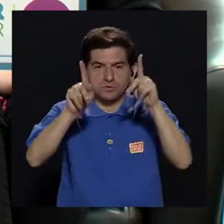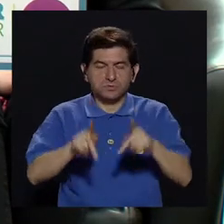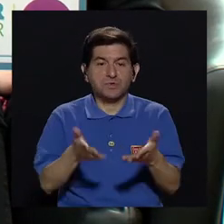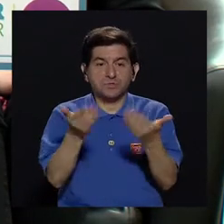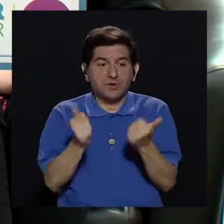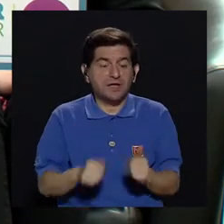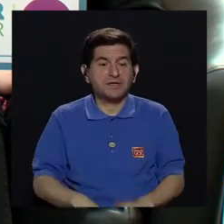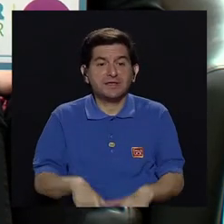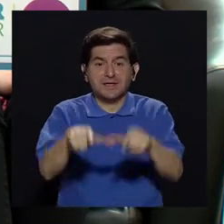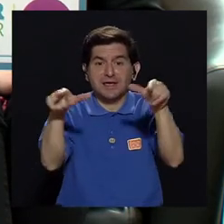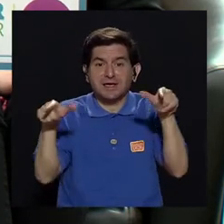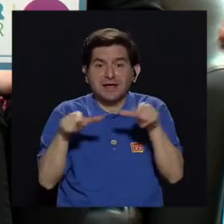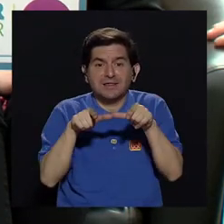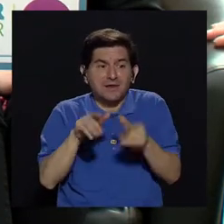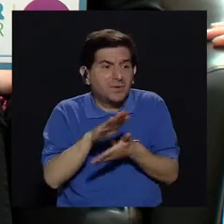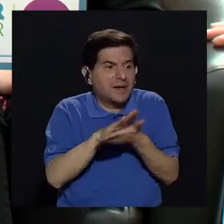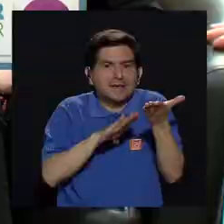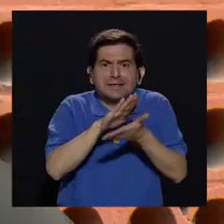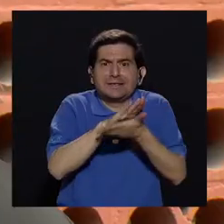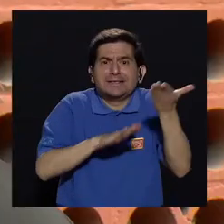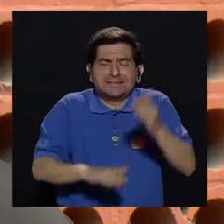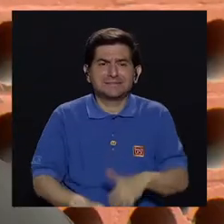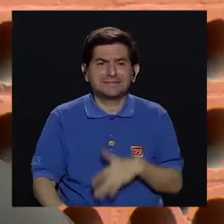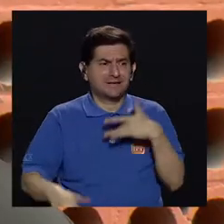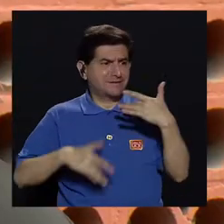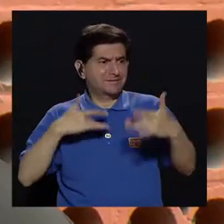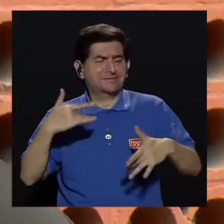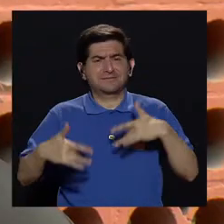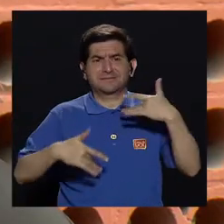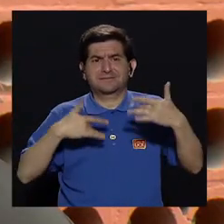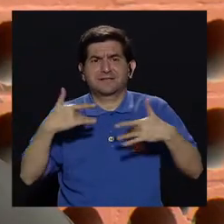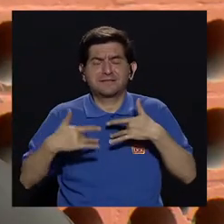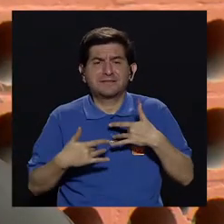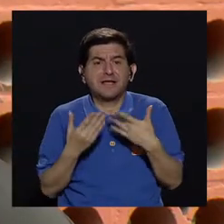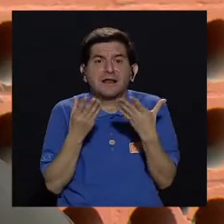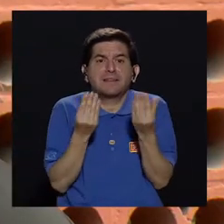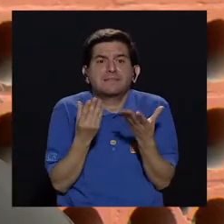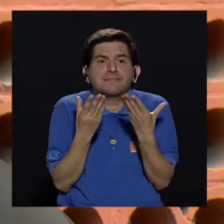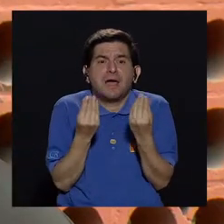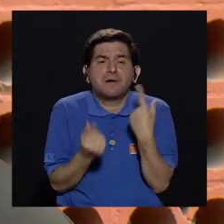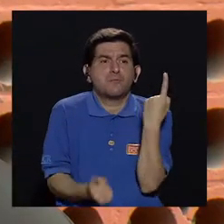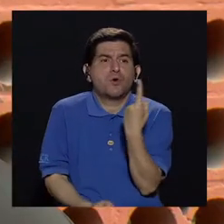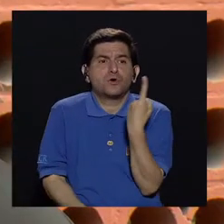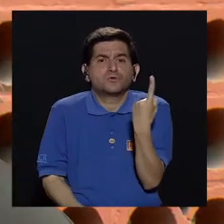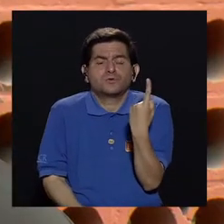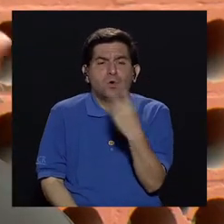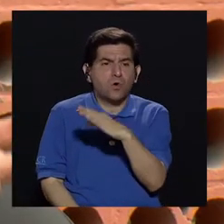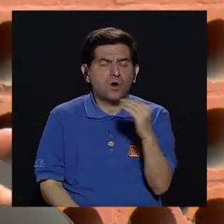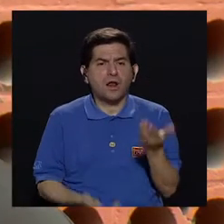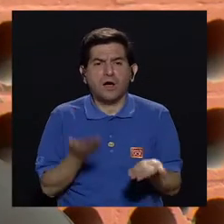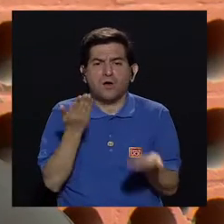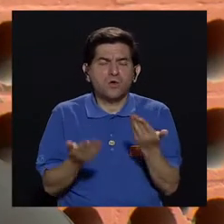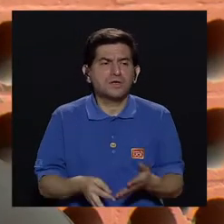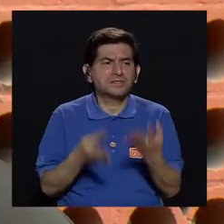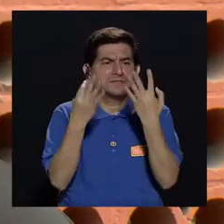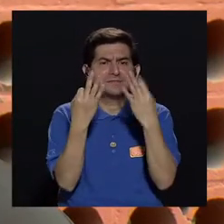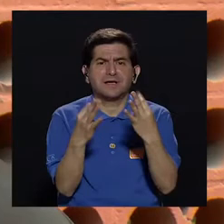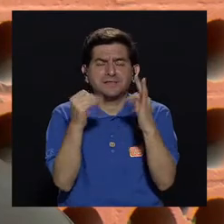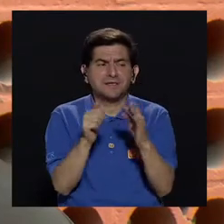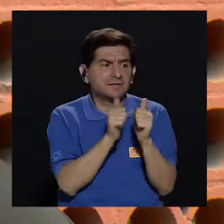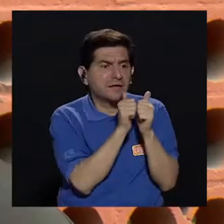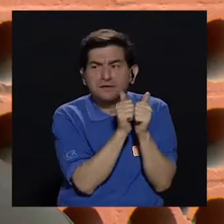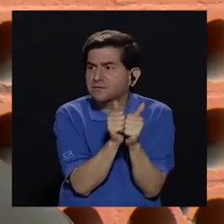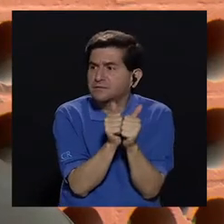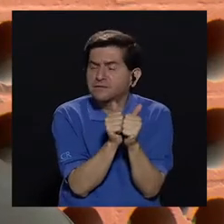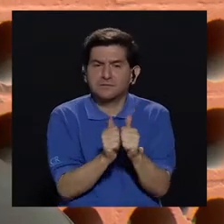la persona va a querer salir del lugar donde está, se va a sentir como, o sea, va a tener miedo a estar sola, va a tratar de buscar una compañía,